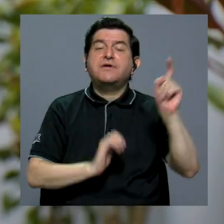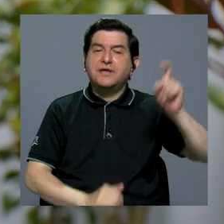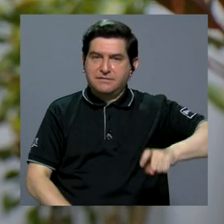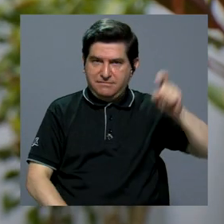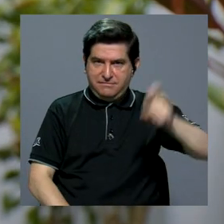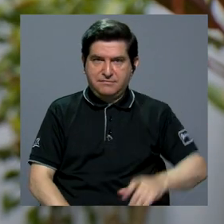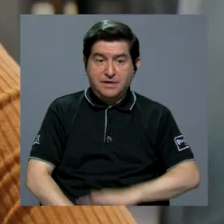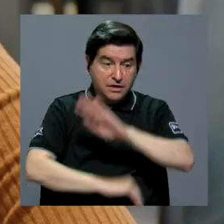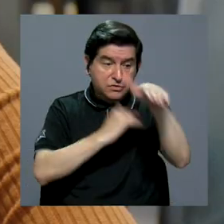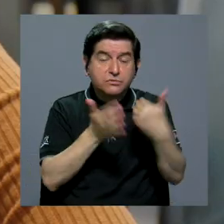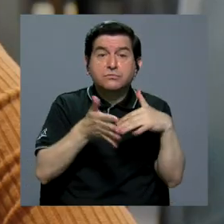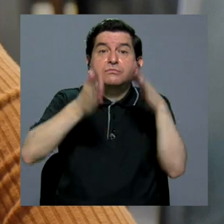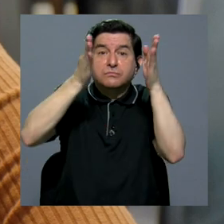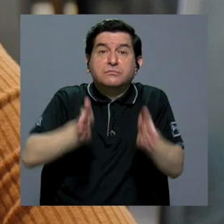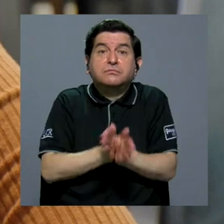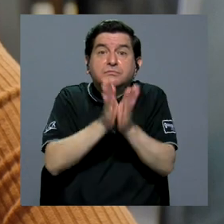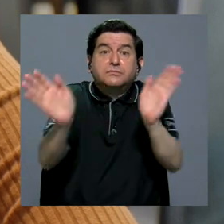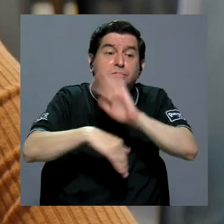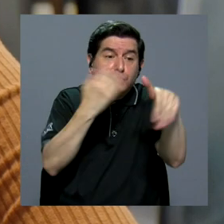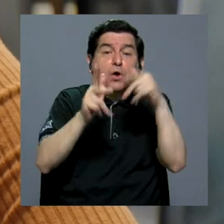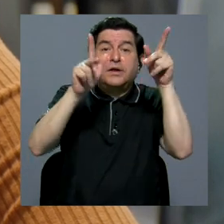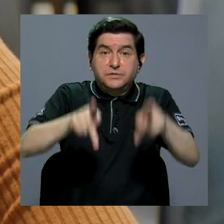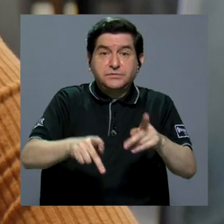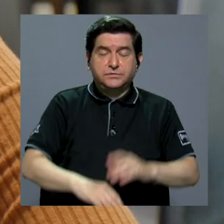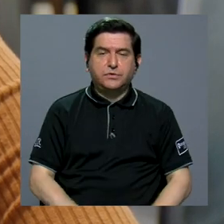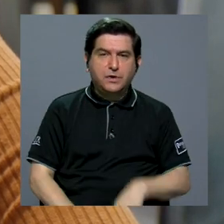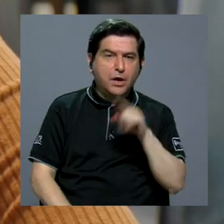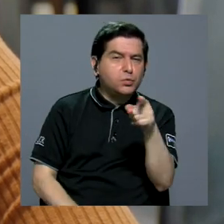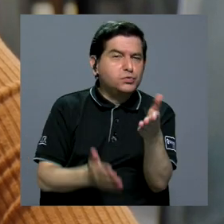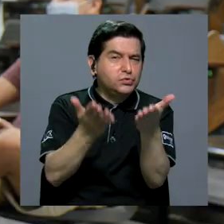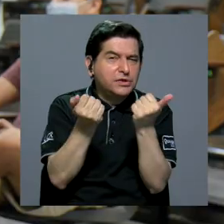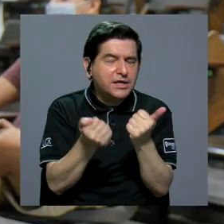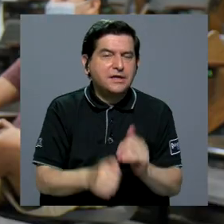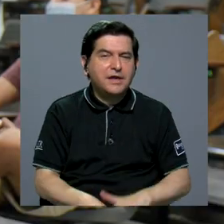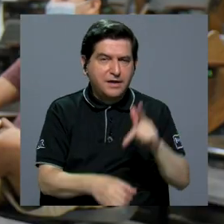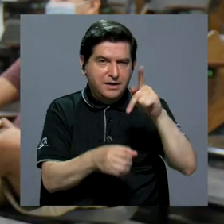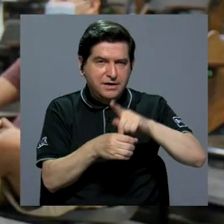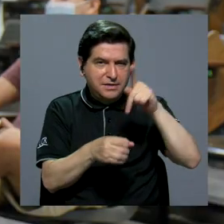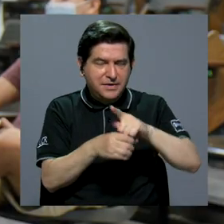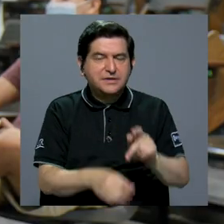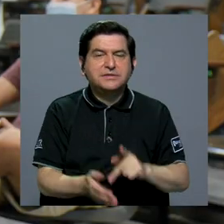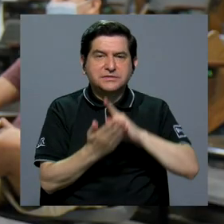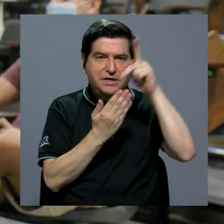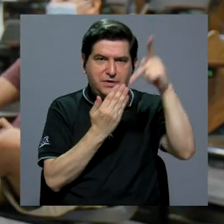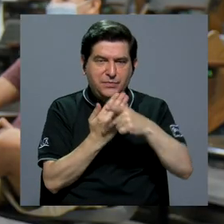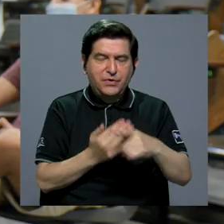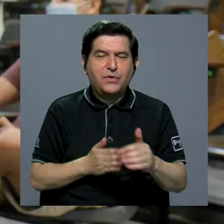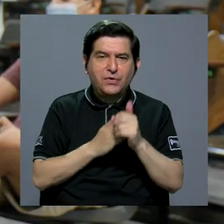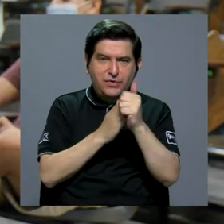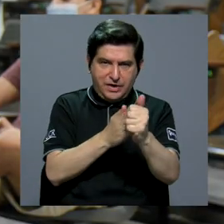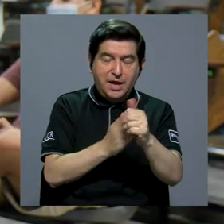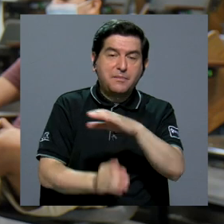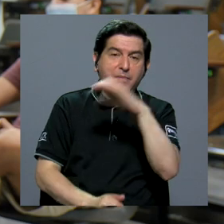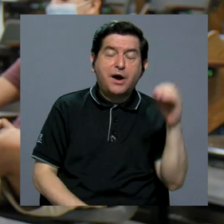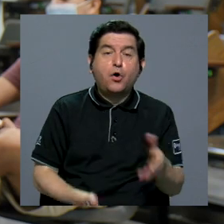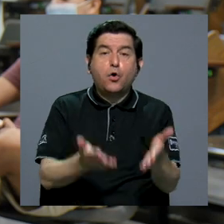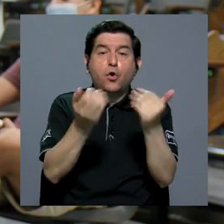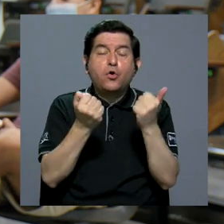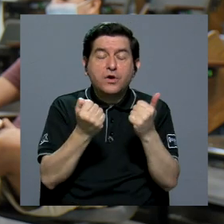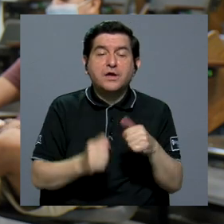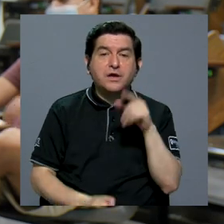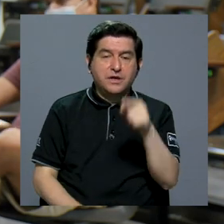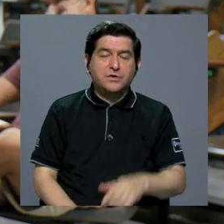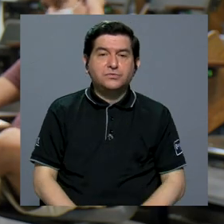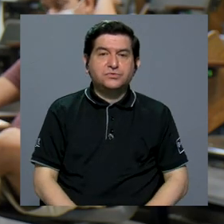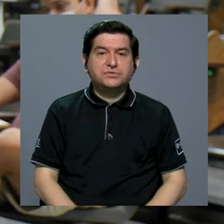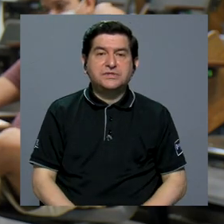necesitamos, pues de todos los estudiantes, en general todas las personas. Si usted desea formar parte del programa de liderazgo o bien desea